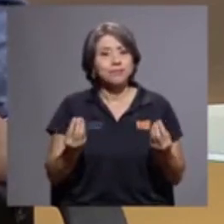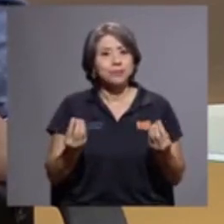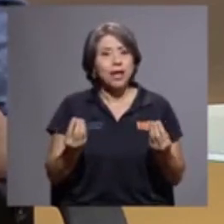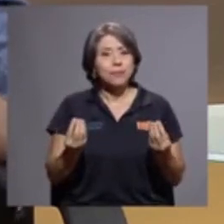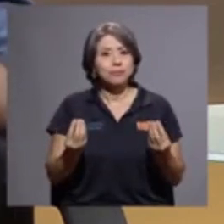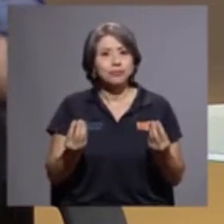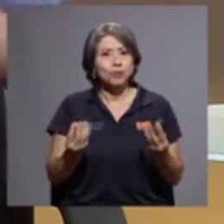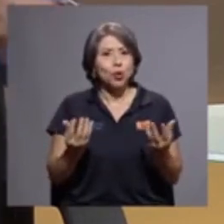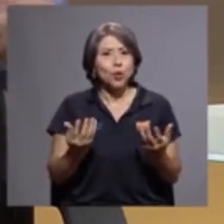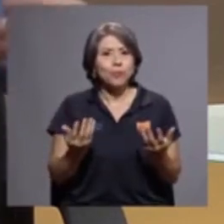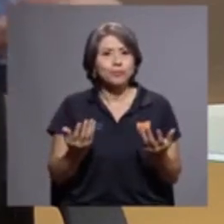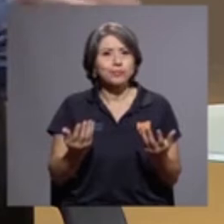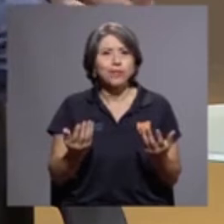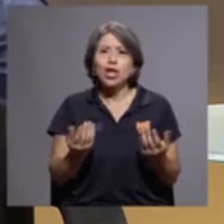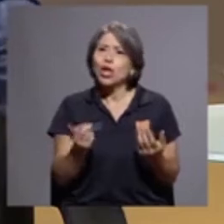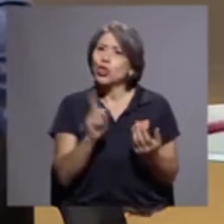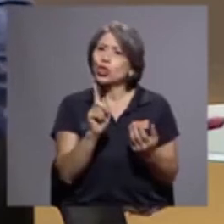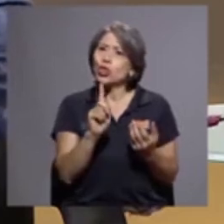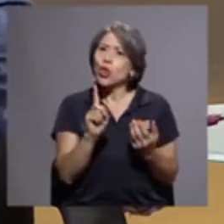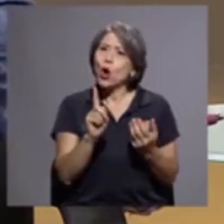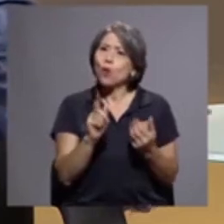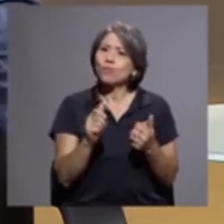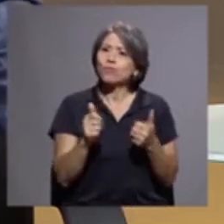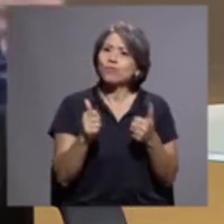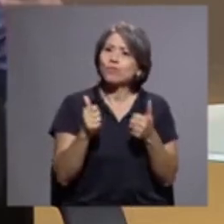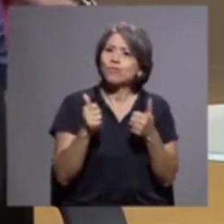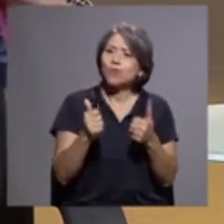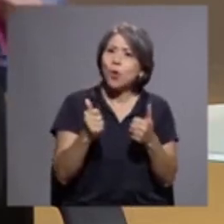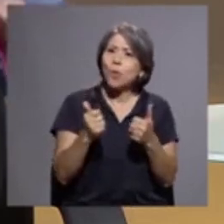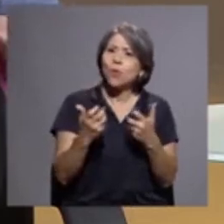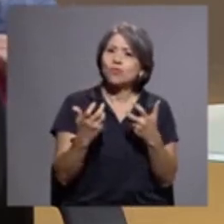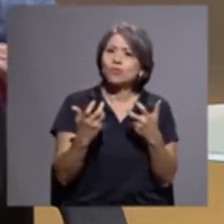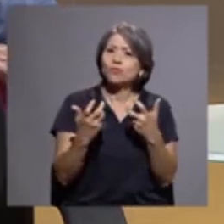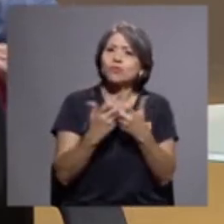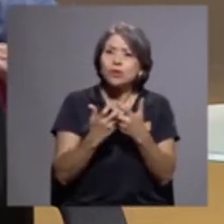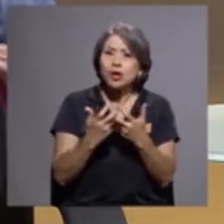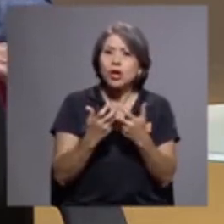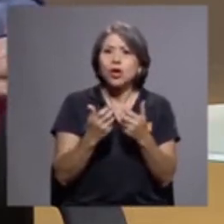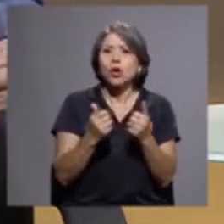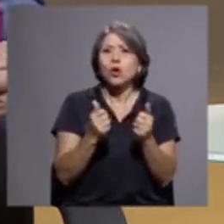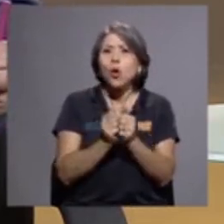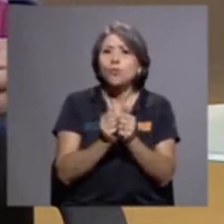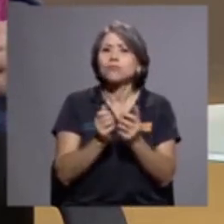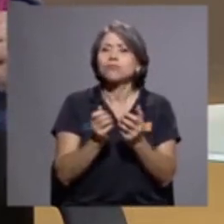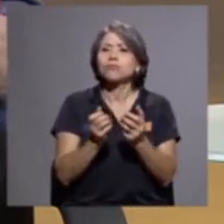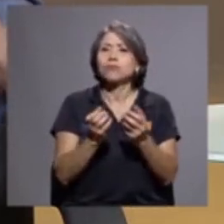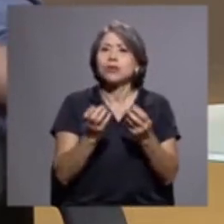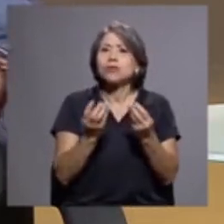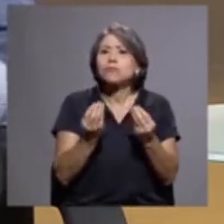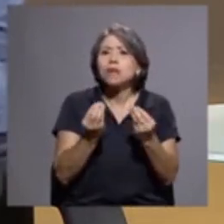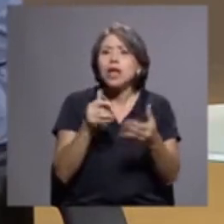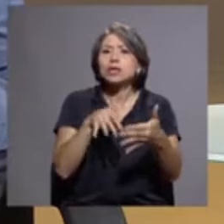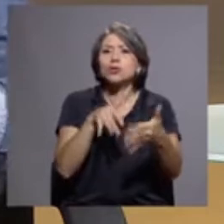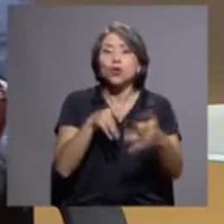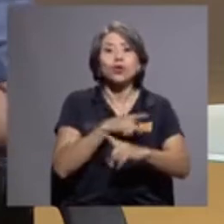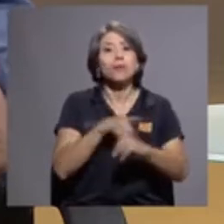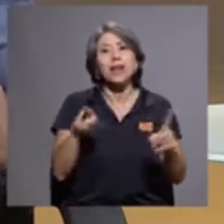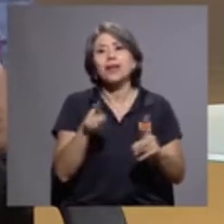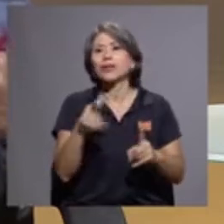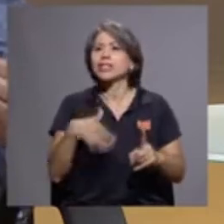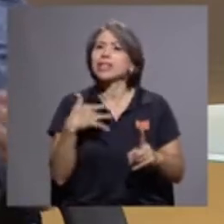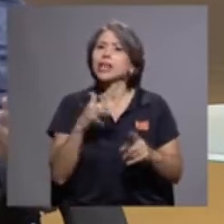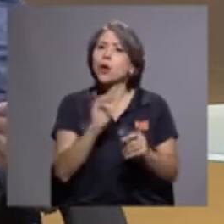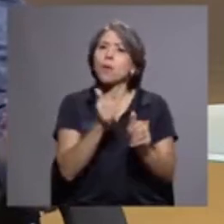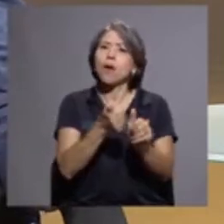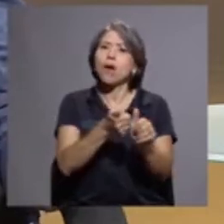pues no a menos en cuanto a cantidad de estudios, pero sí han sido de alguna forma relegadas,